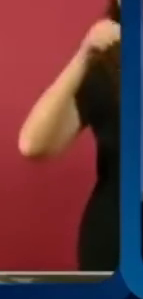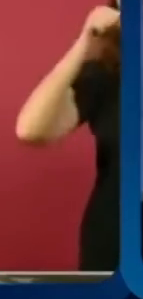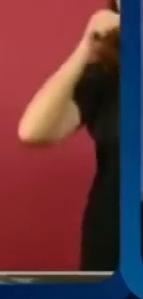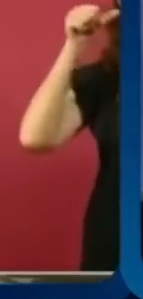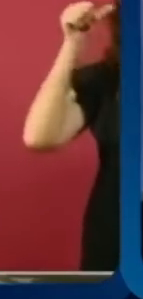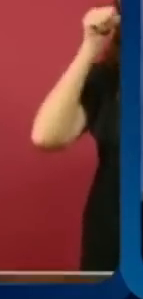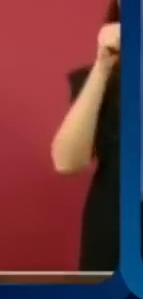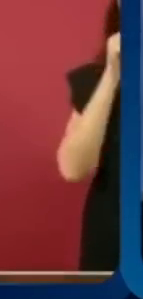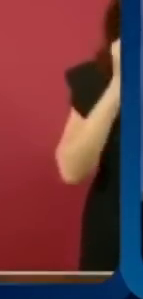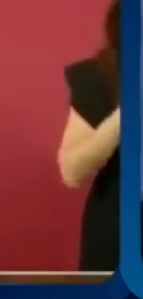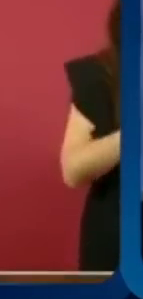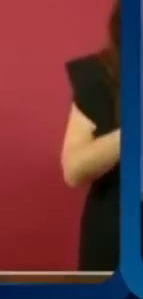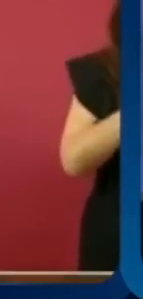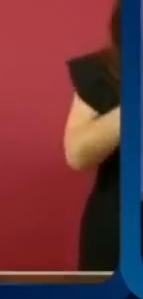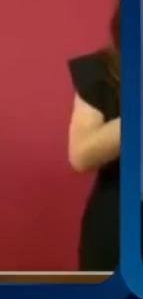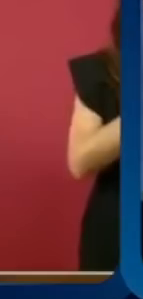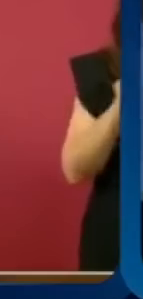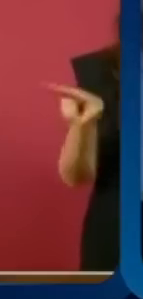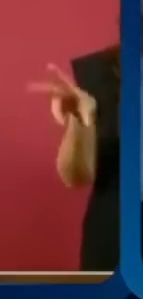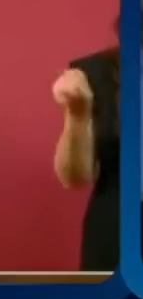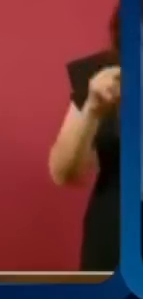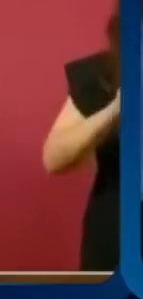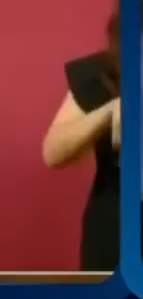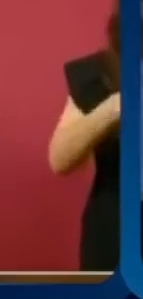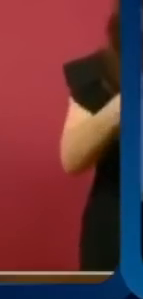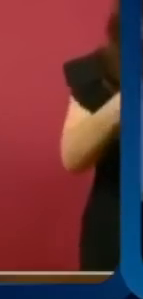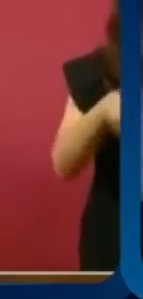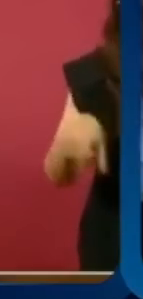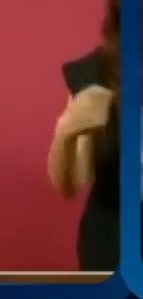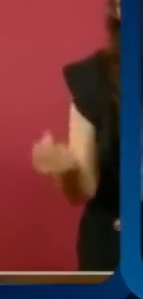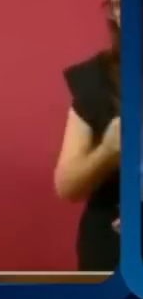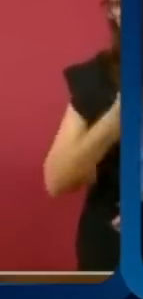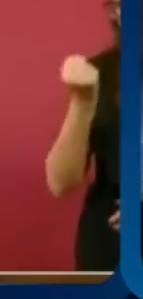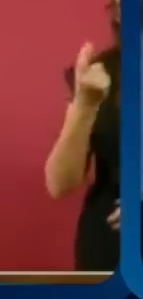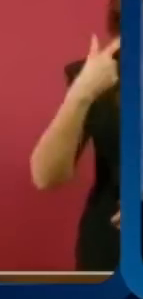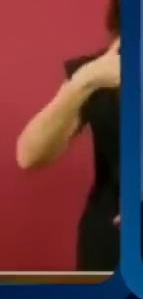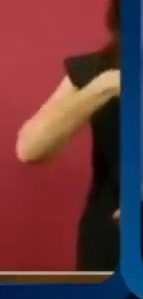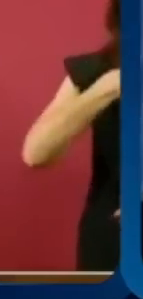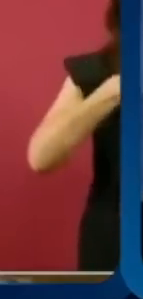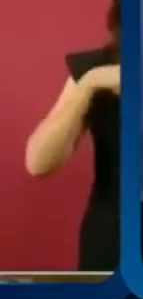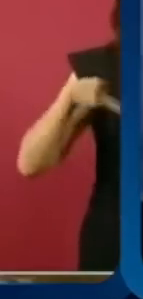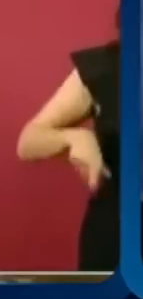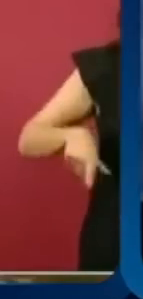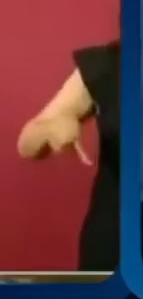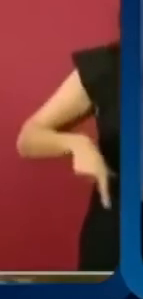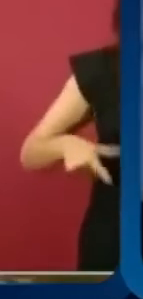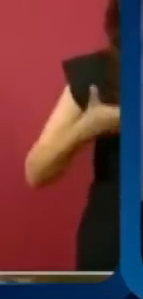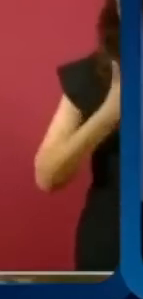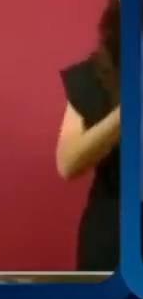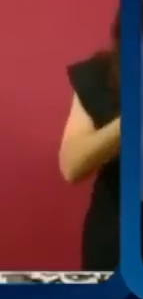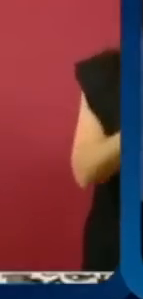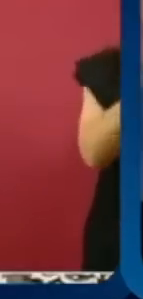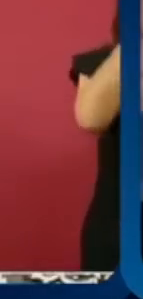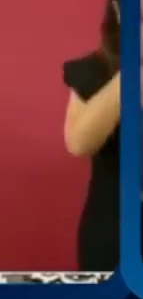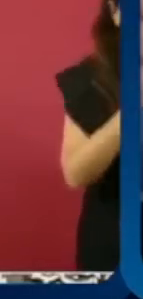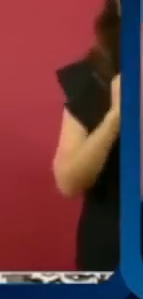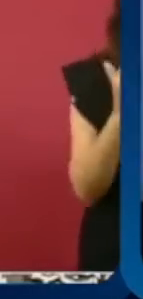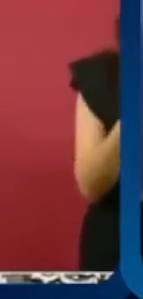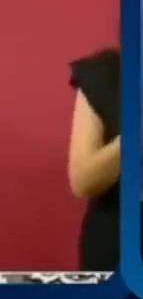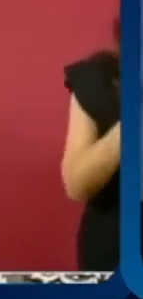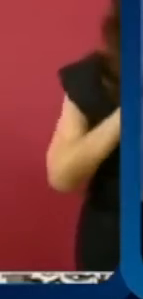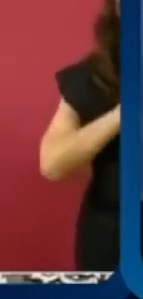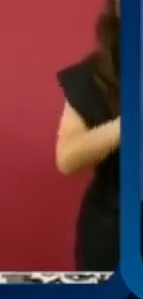definitivamente vendría a reemplazar al canal de Panamá, que es muy caro, está viciado por Estados